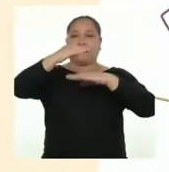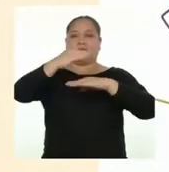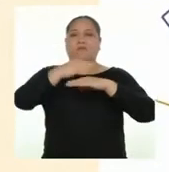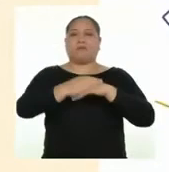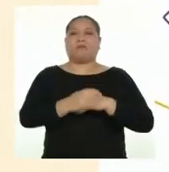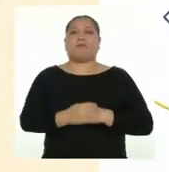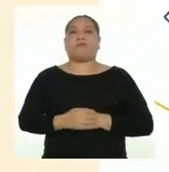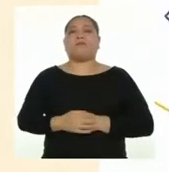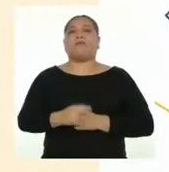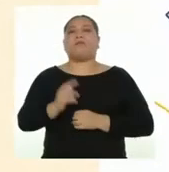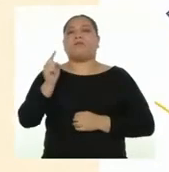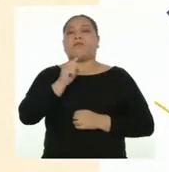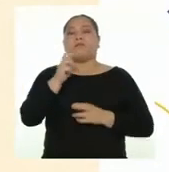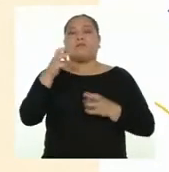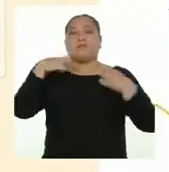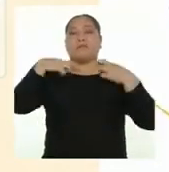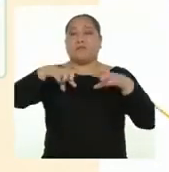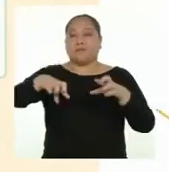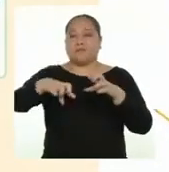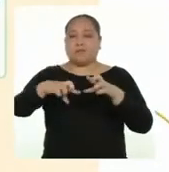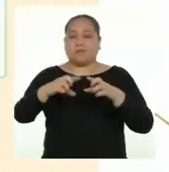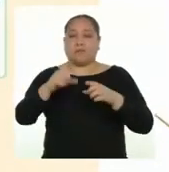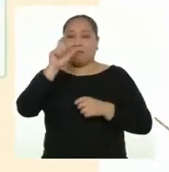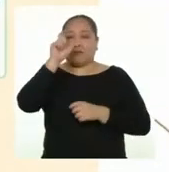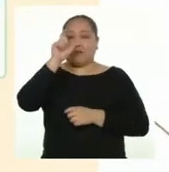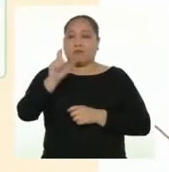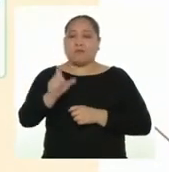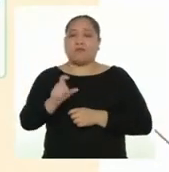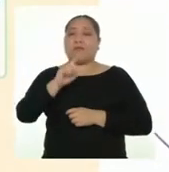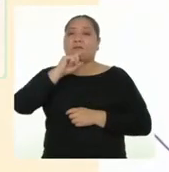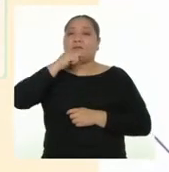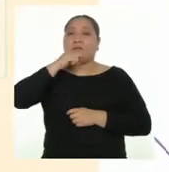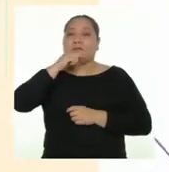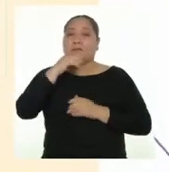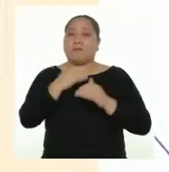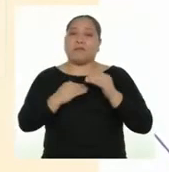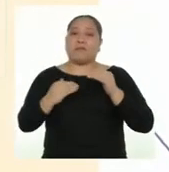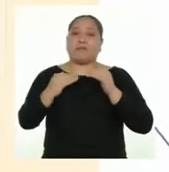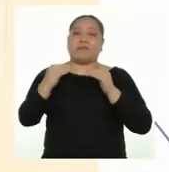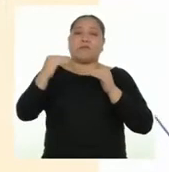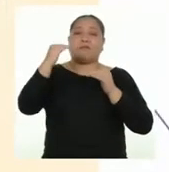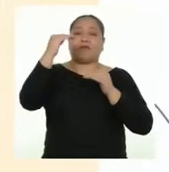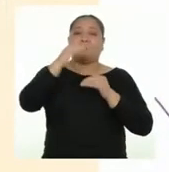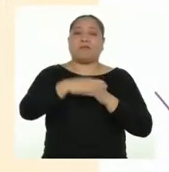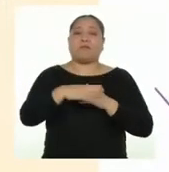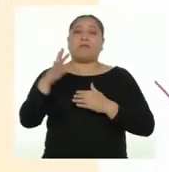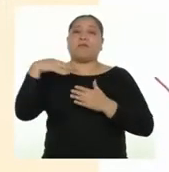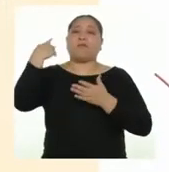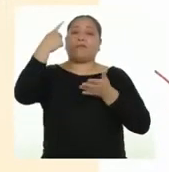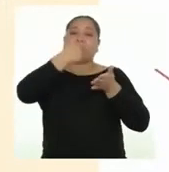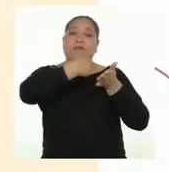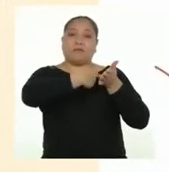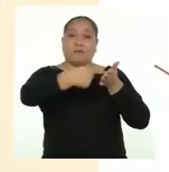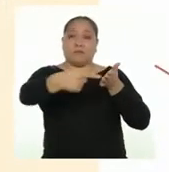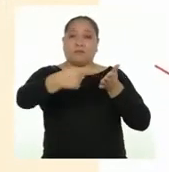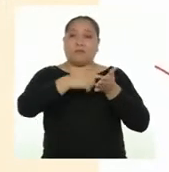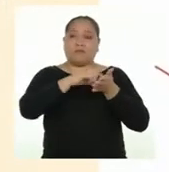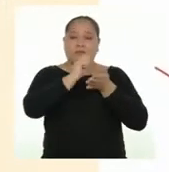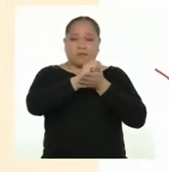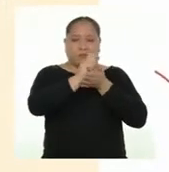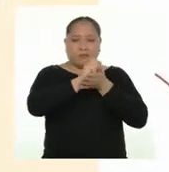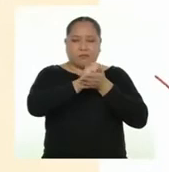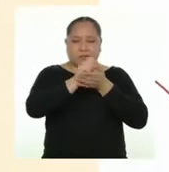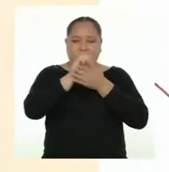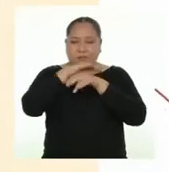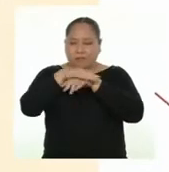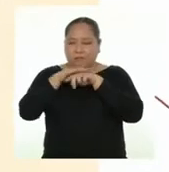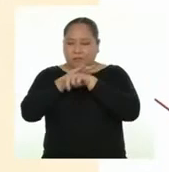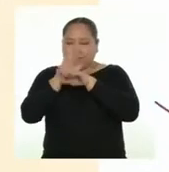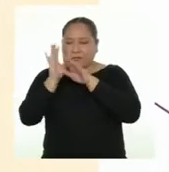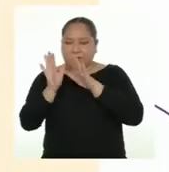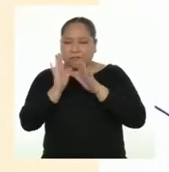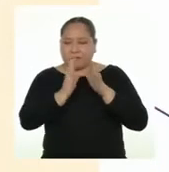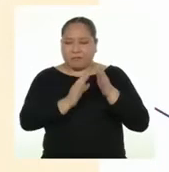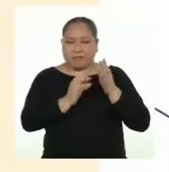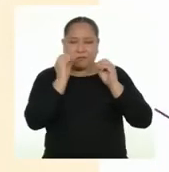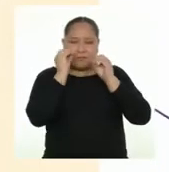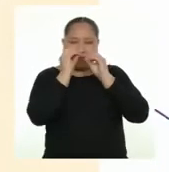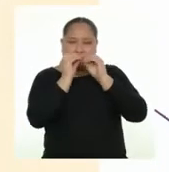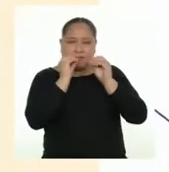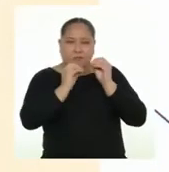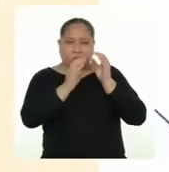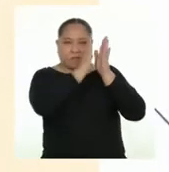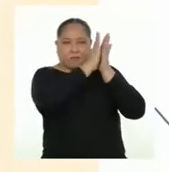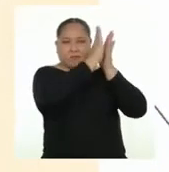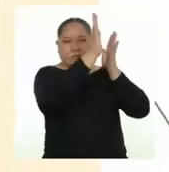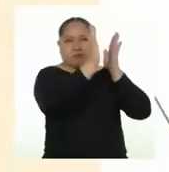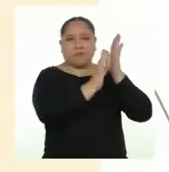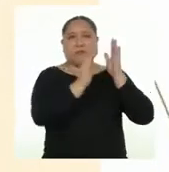y frenan el desenvolvimiento de las mujeres. Y para la próxima semana, planificaremos, redactaremos y revisaremos nuestros afiches, que